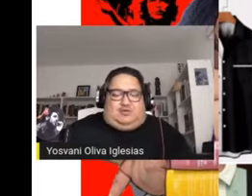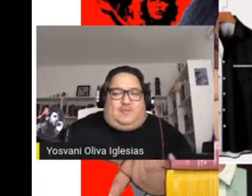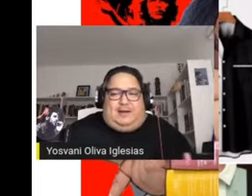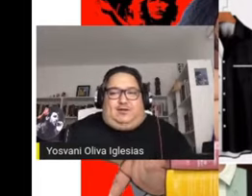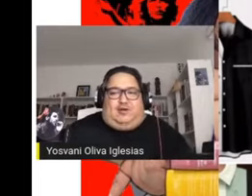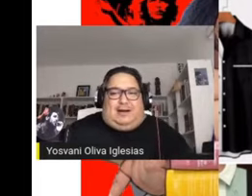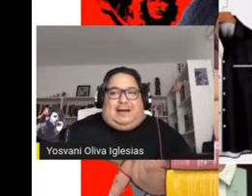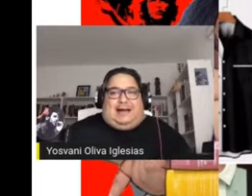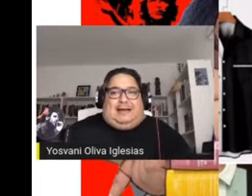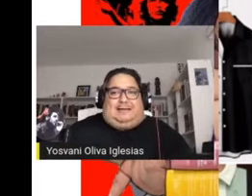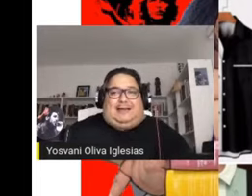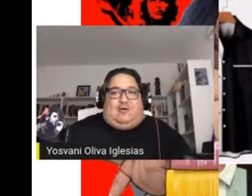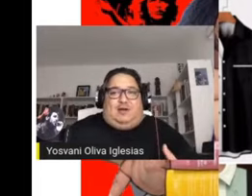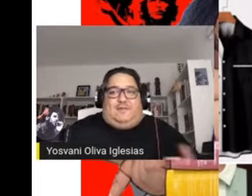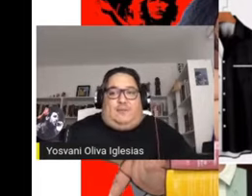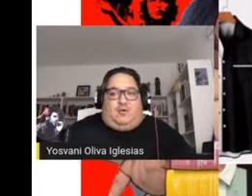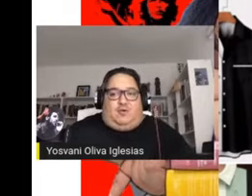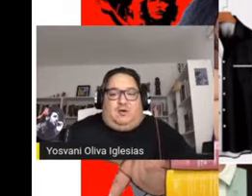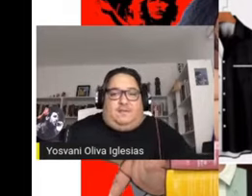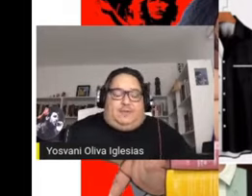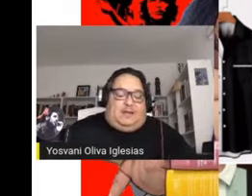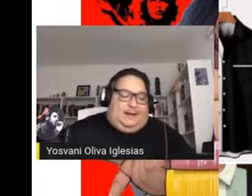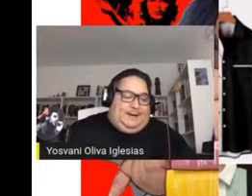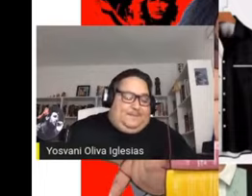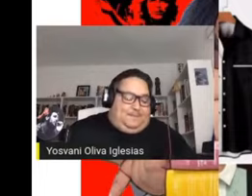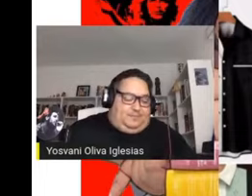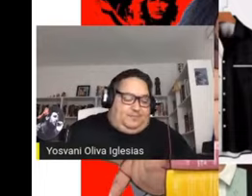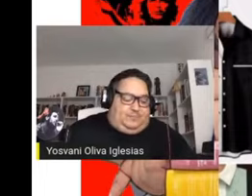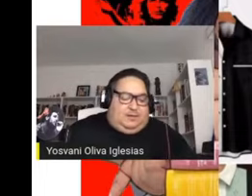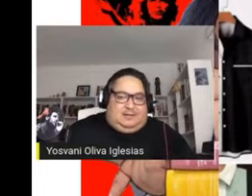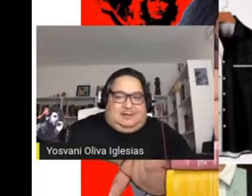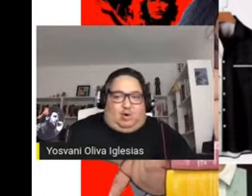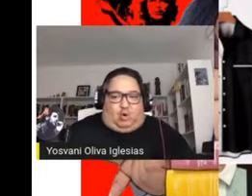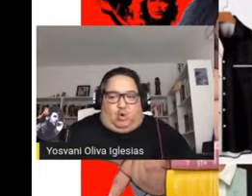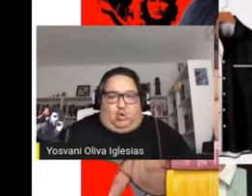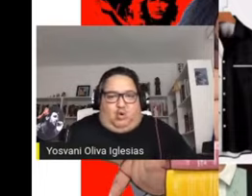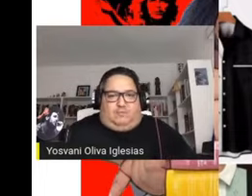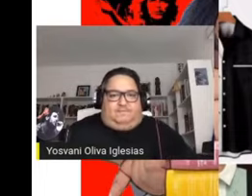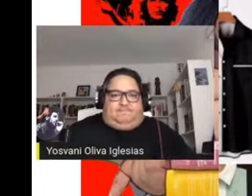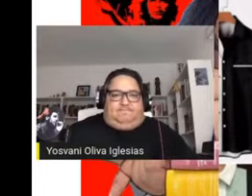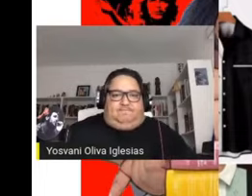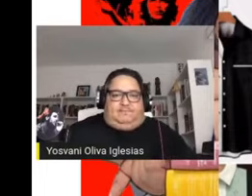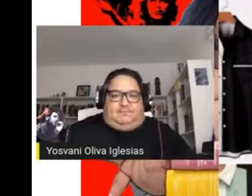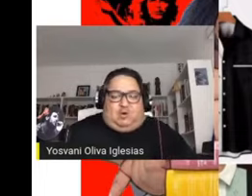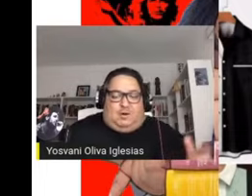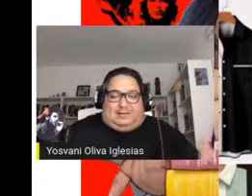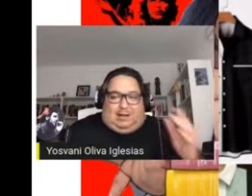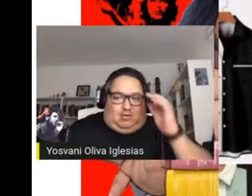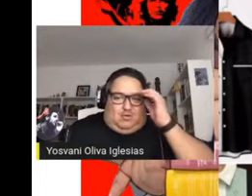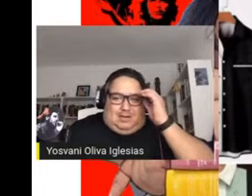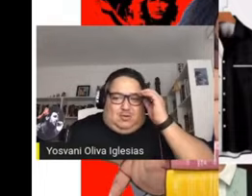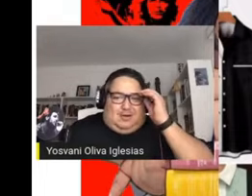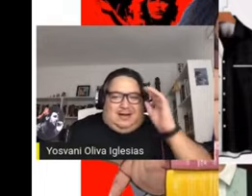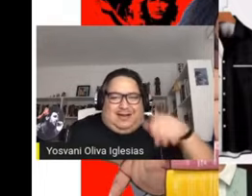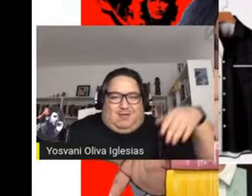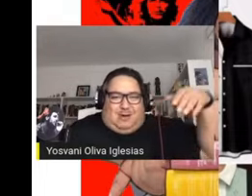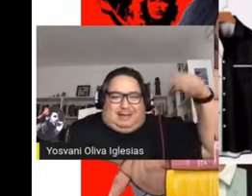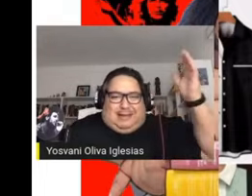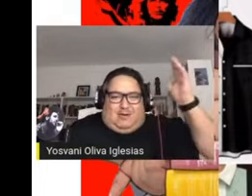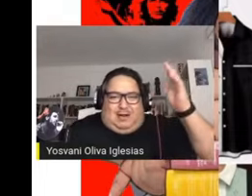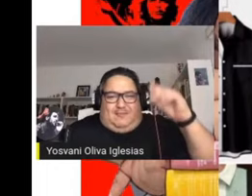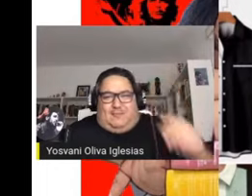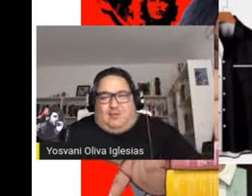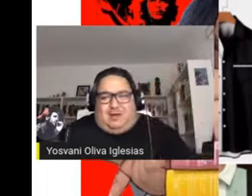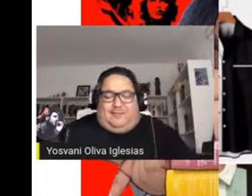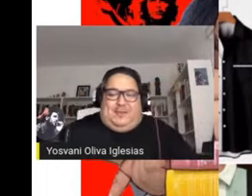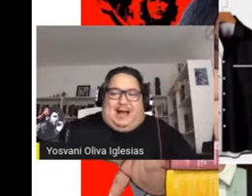resumirlo al antagonismo Rodó con Estados Unidos, que es